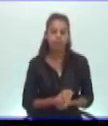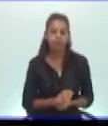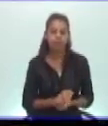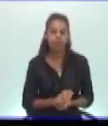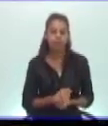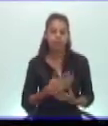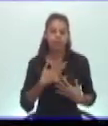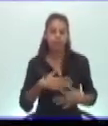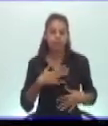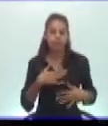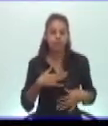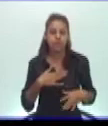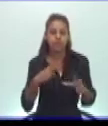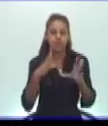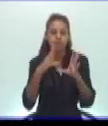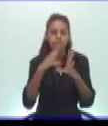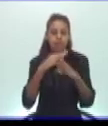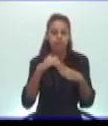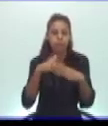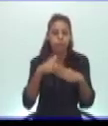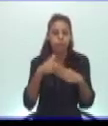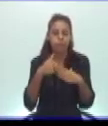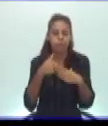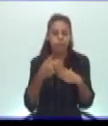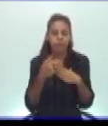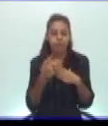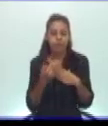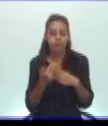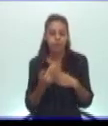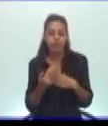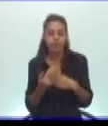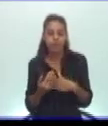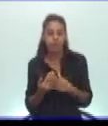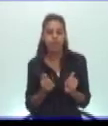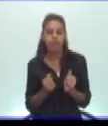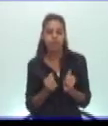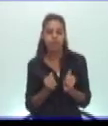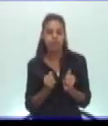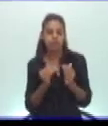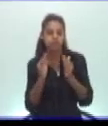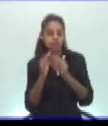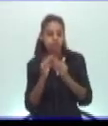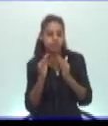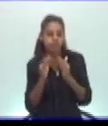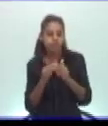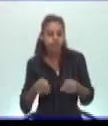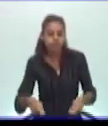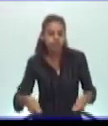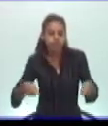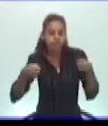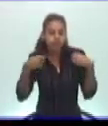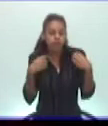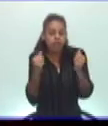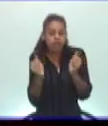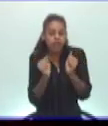madrugada en la sala de su casa, con una colcha por encima porque hay frío,